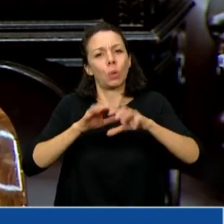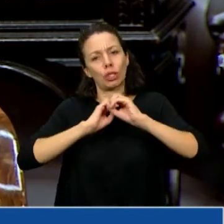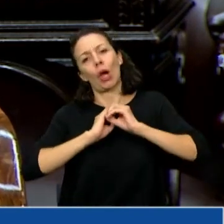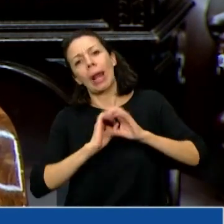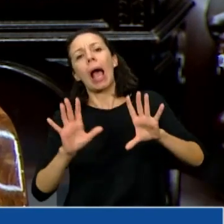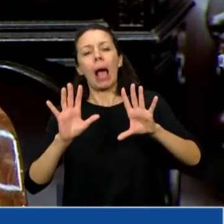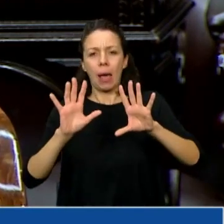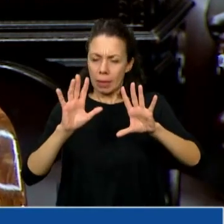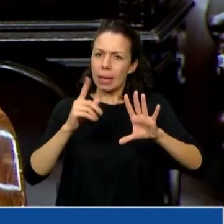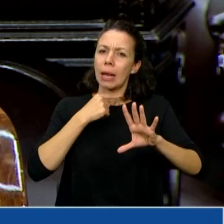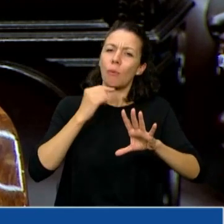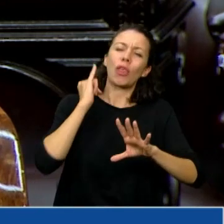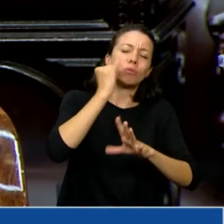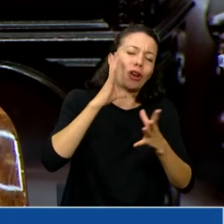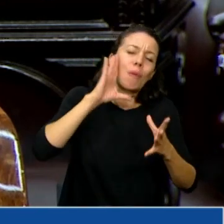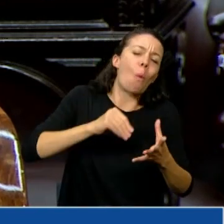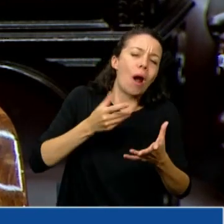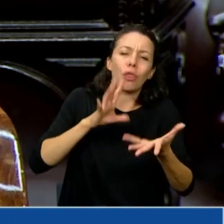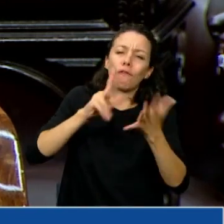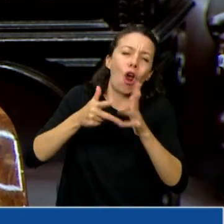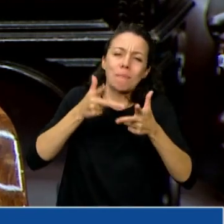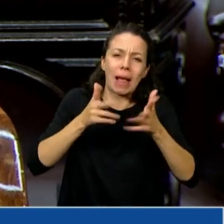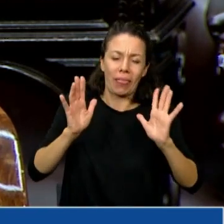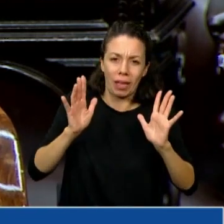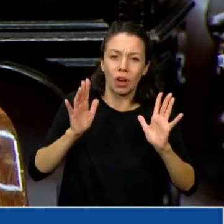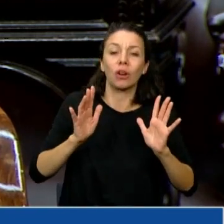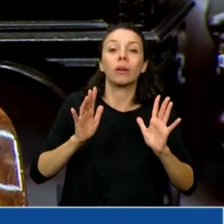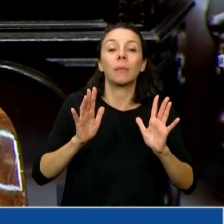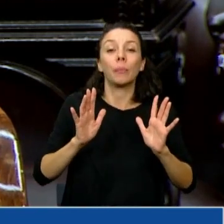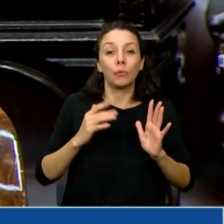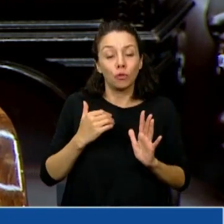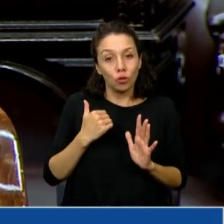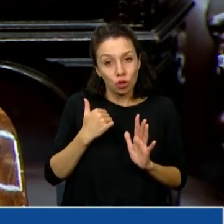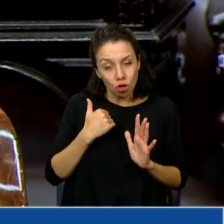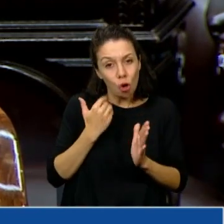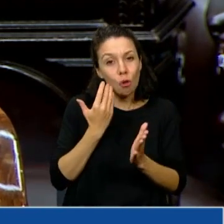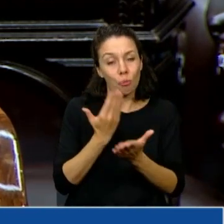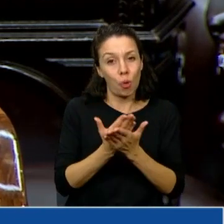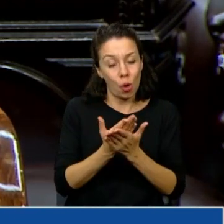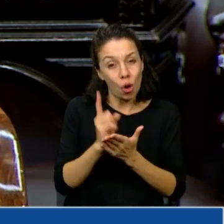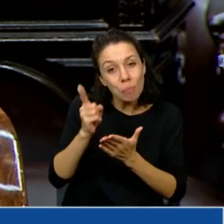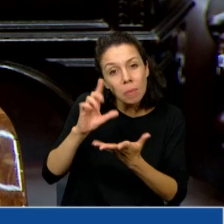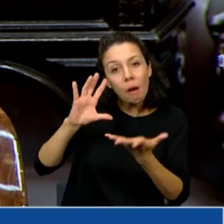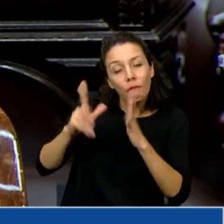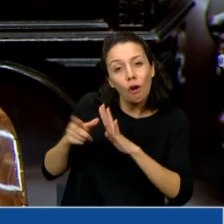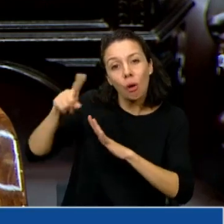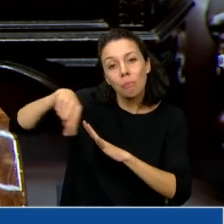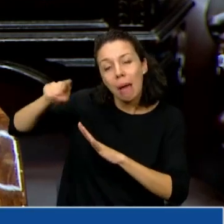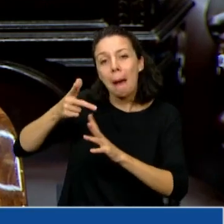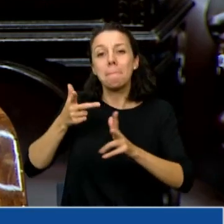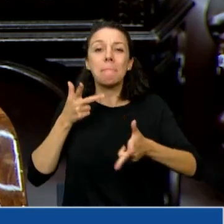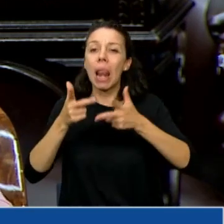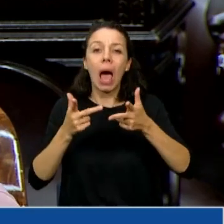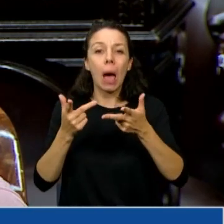denunciamos, no sé las palabras que usaron. Yo lo que planteo es, esas palabras no